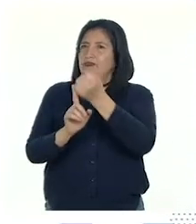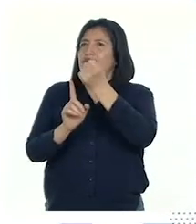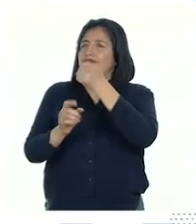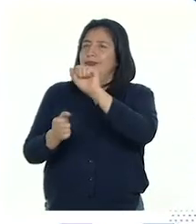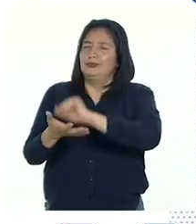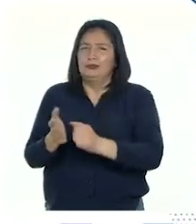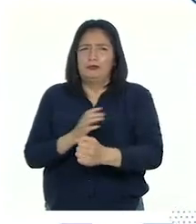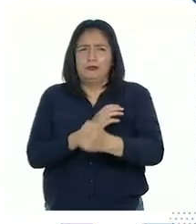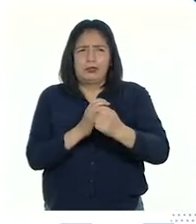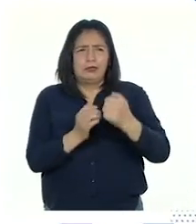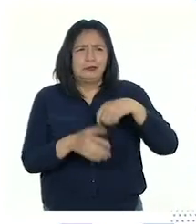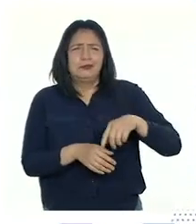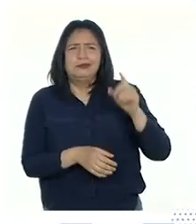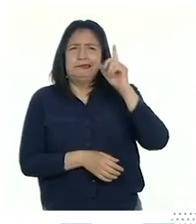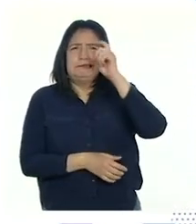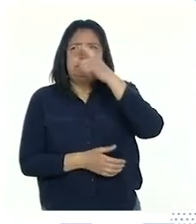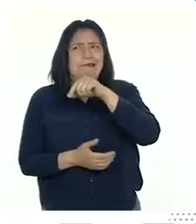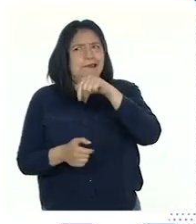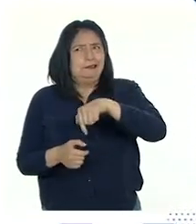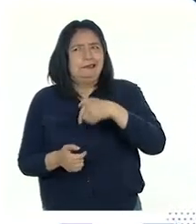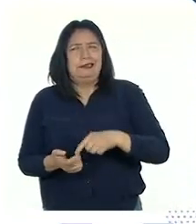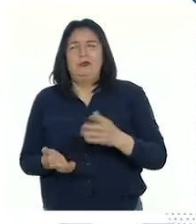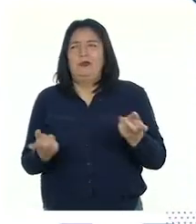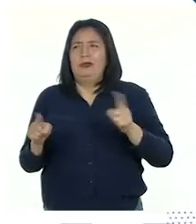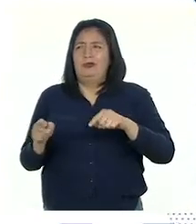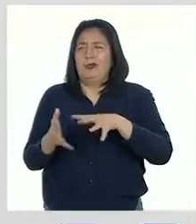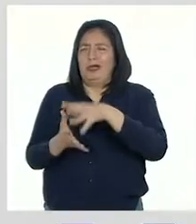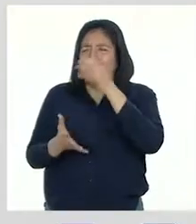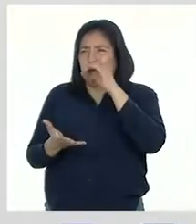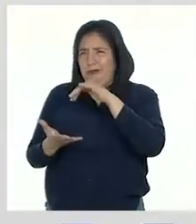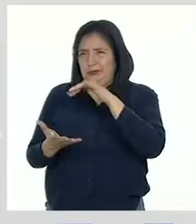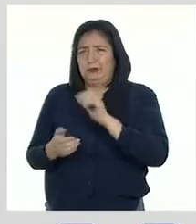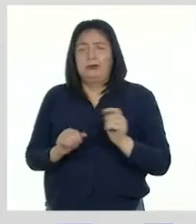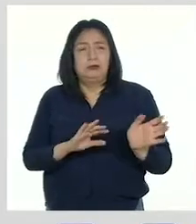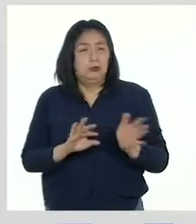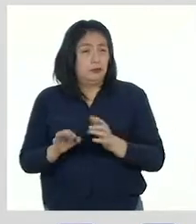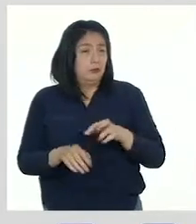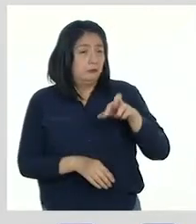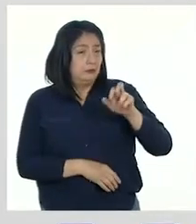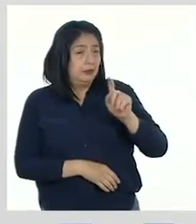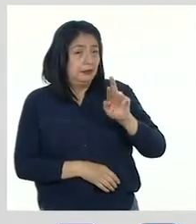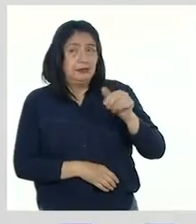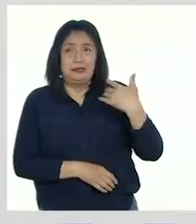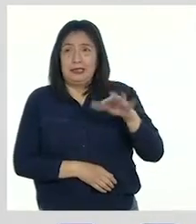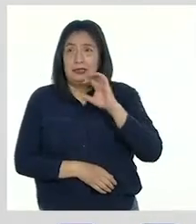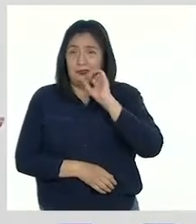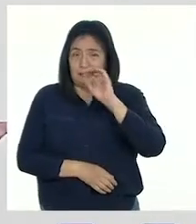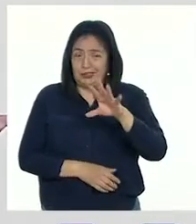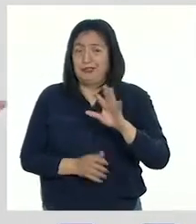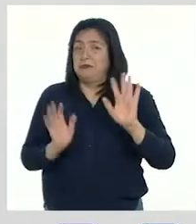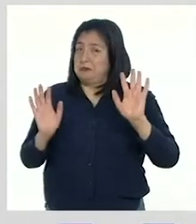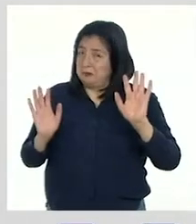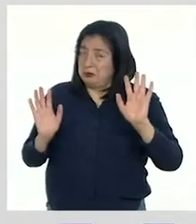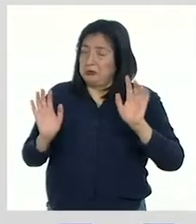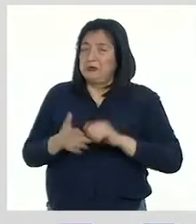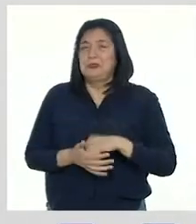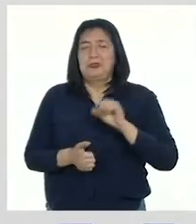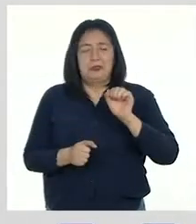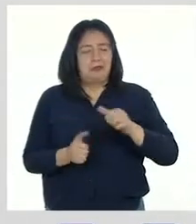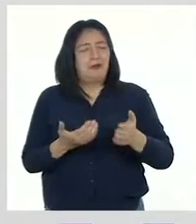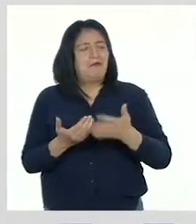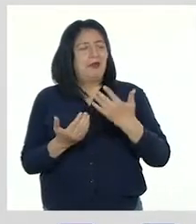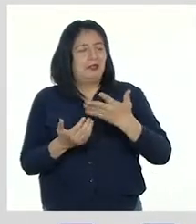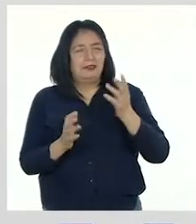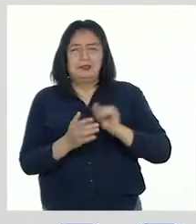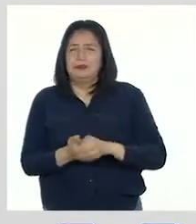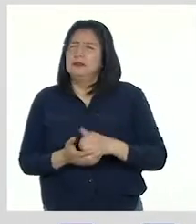fortalezas y dificultades en nuestro aprendizaje. Patricia ya lo mencionó antes, así que va a ser